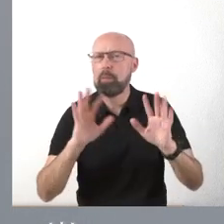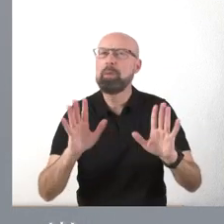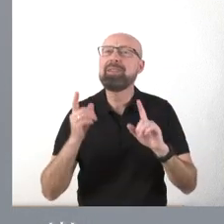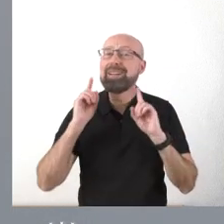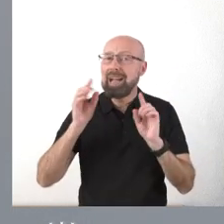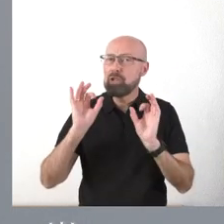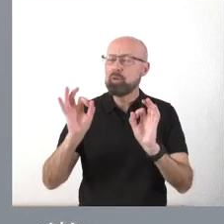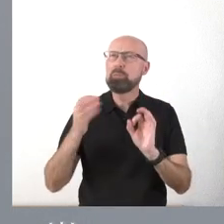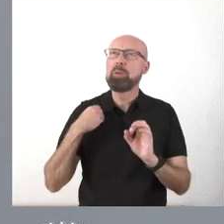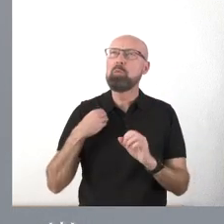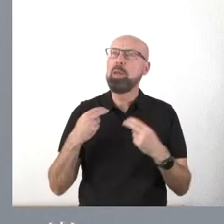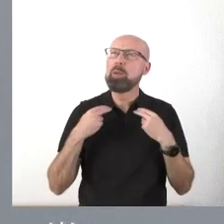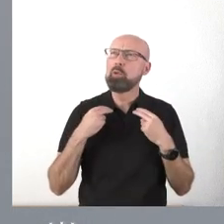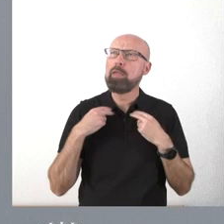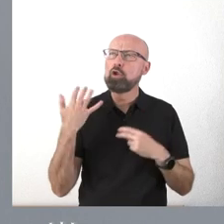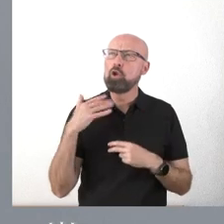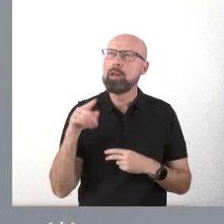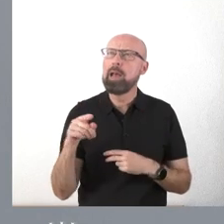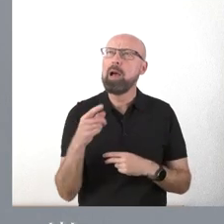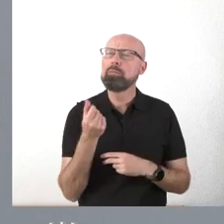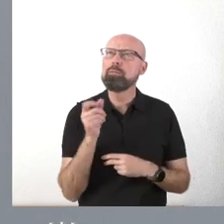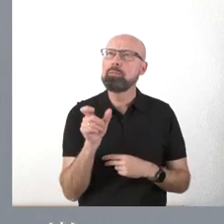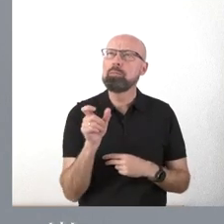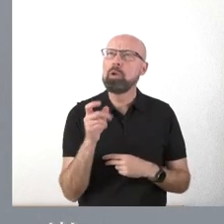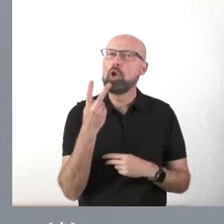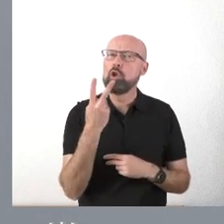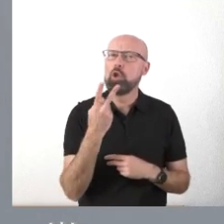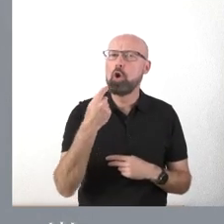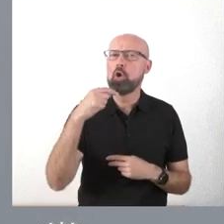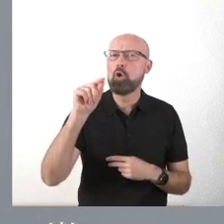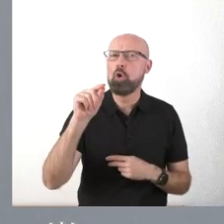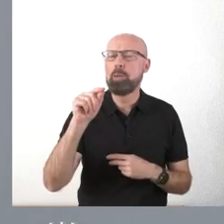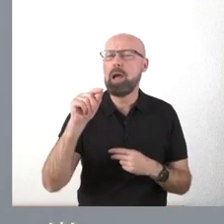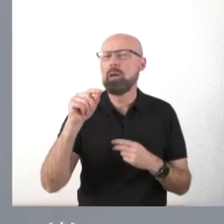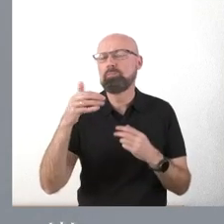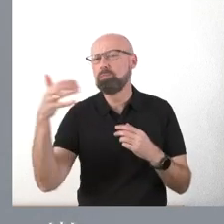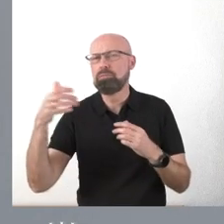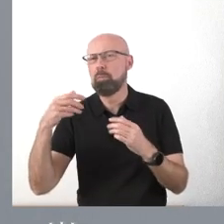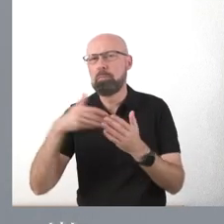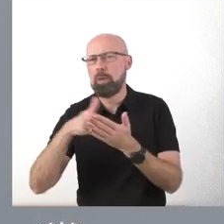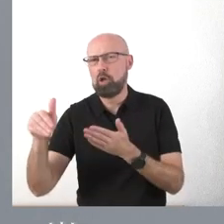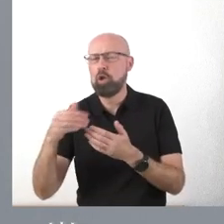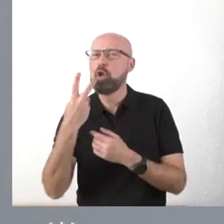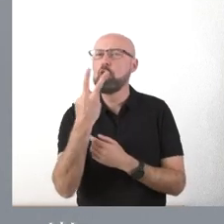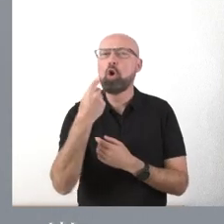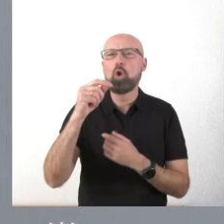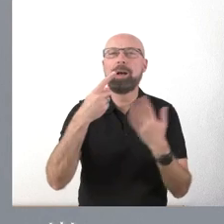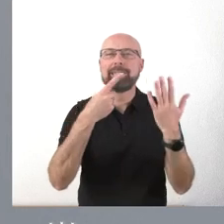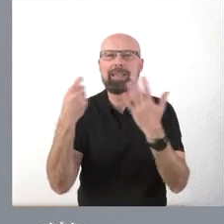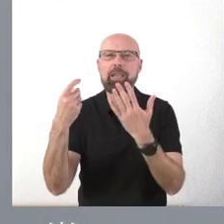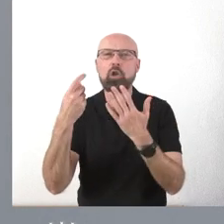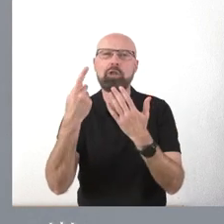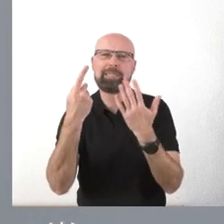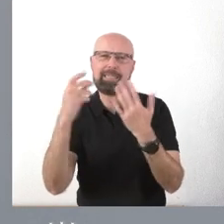Diputación de Soria son 2,66 millones de euros. 2,666.000 euros